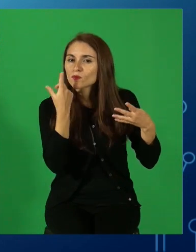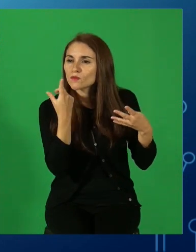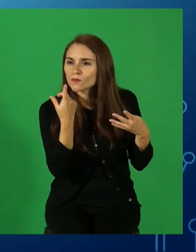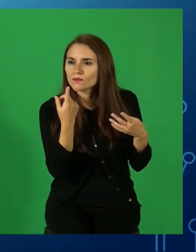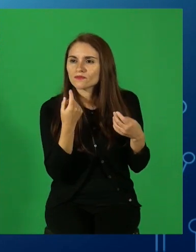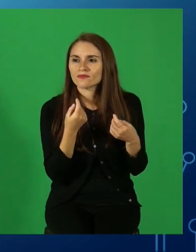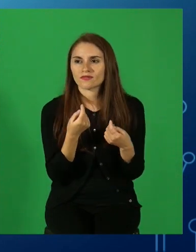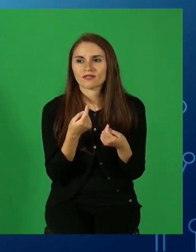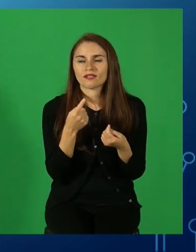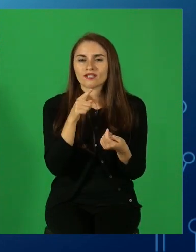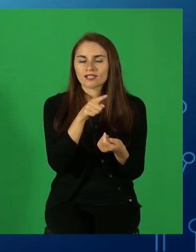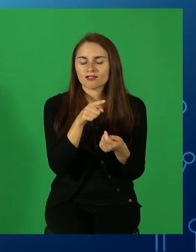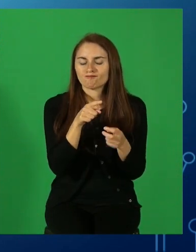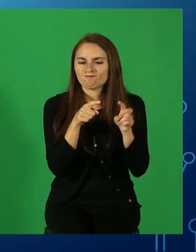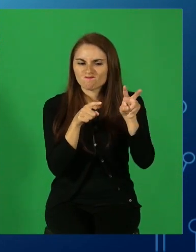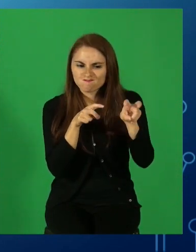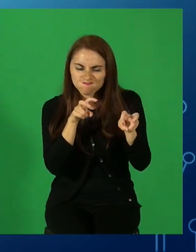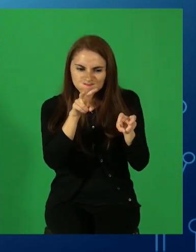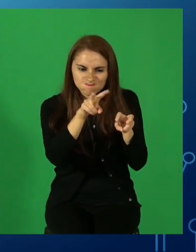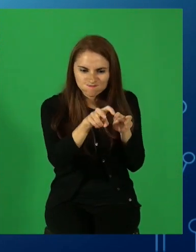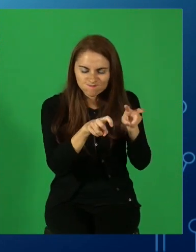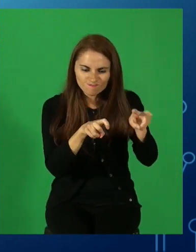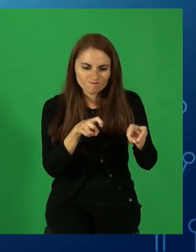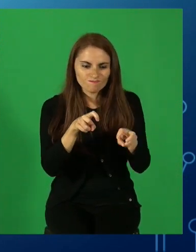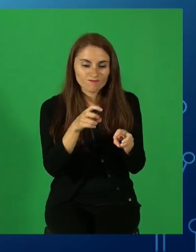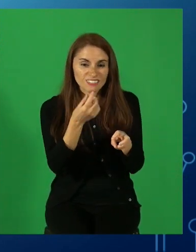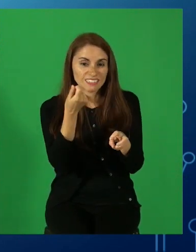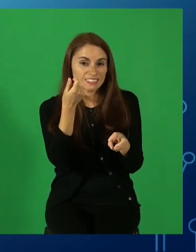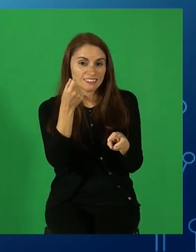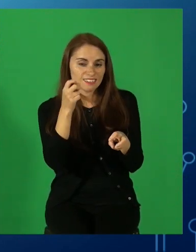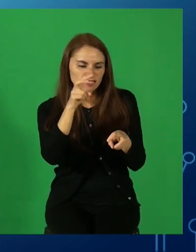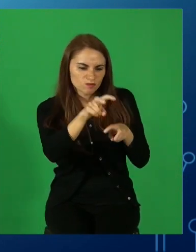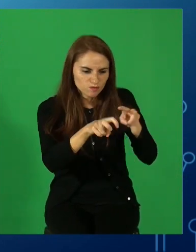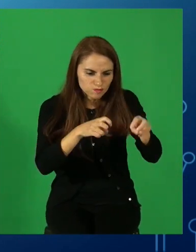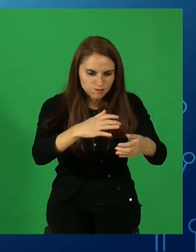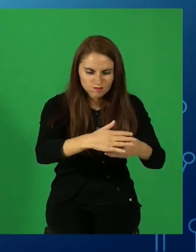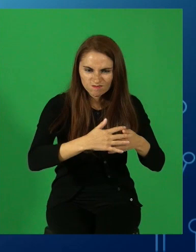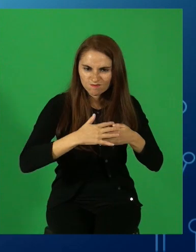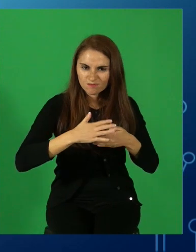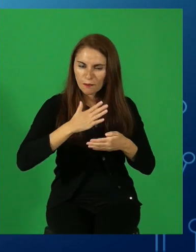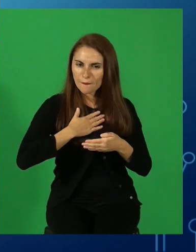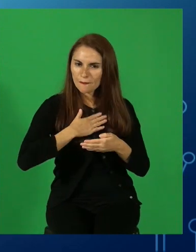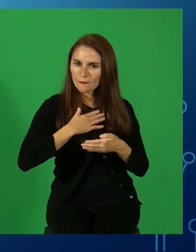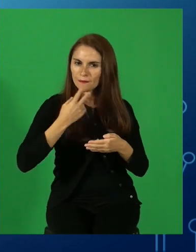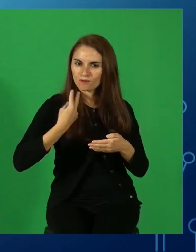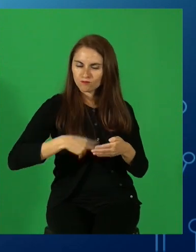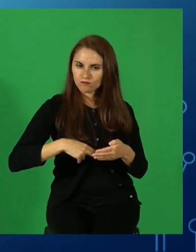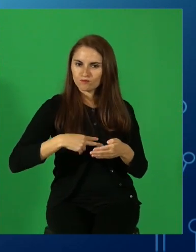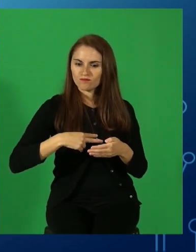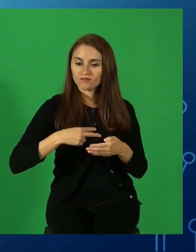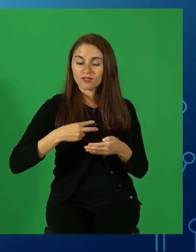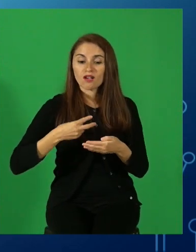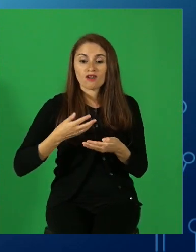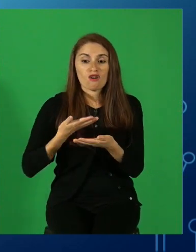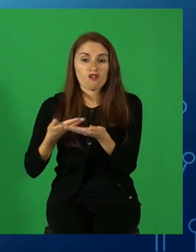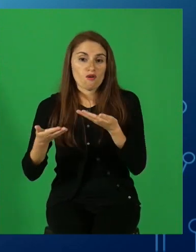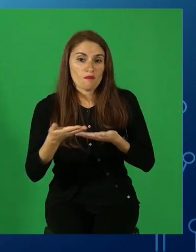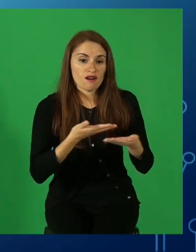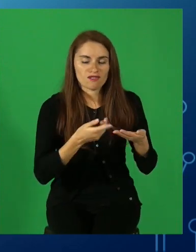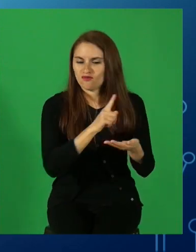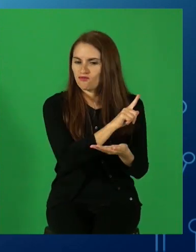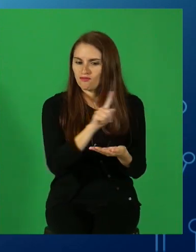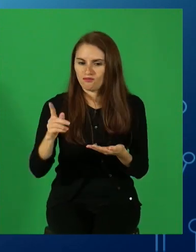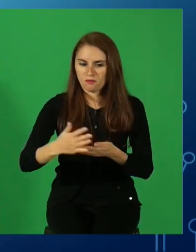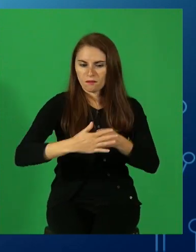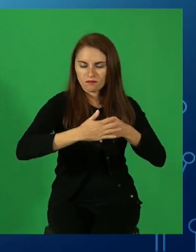siguiendo riqueza, no las quiere compartir. Él quiere dejarlo todo para sí y, como digo, no